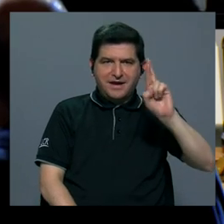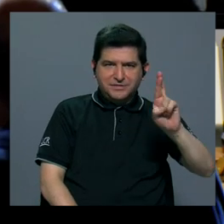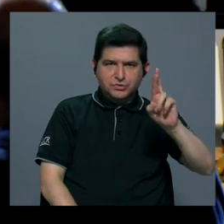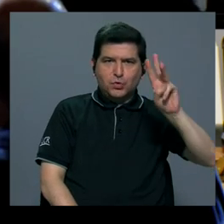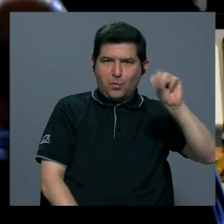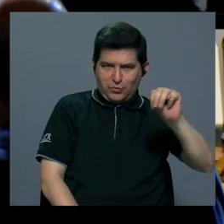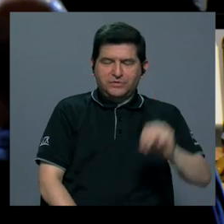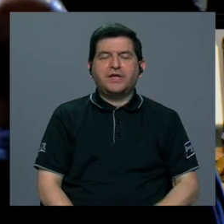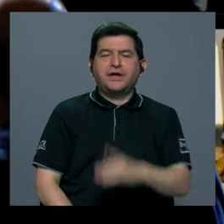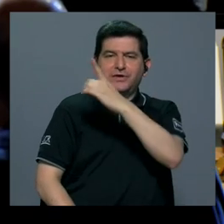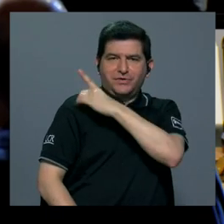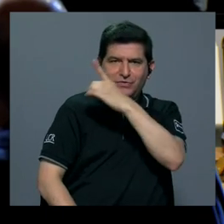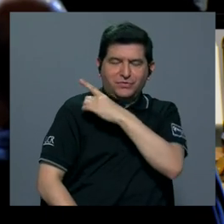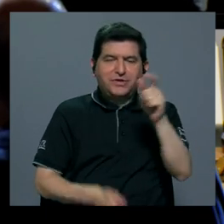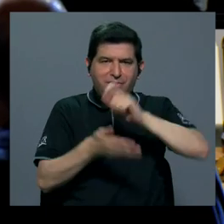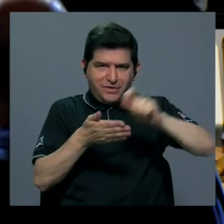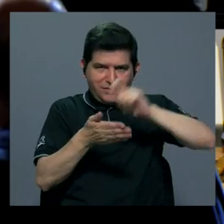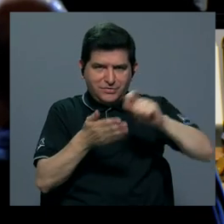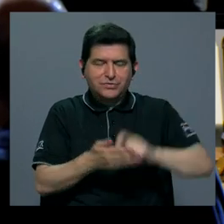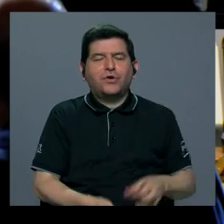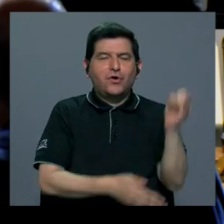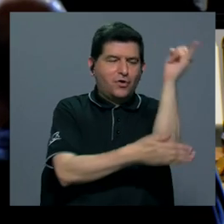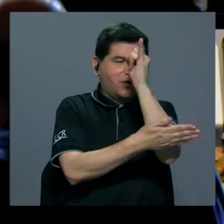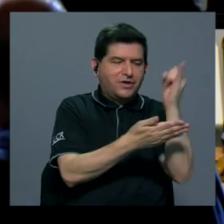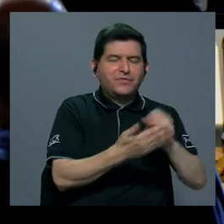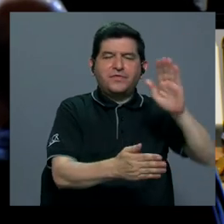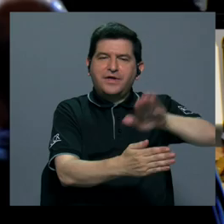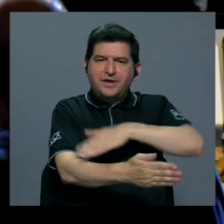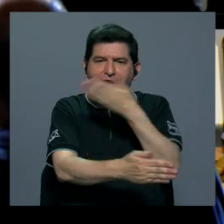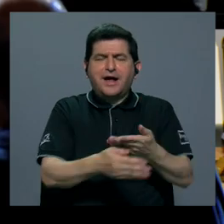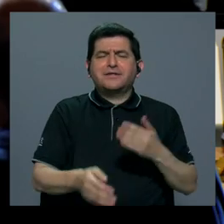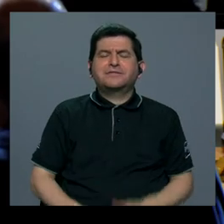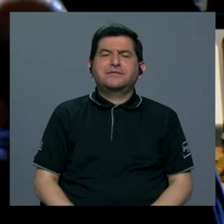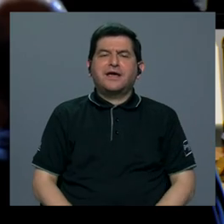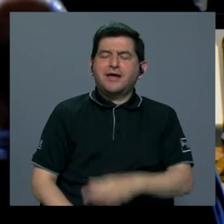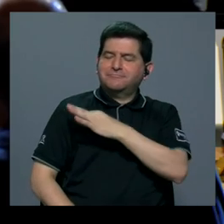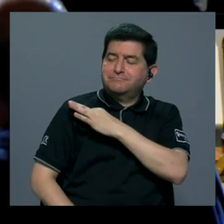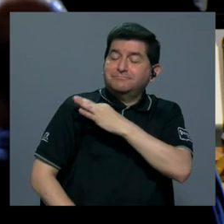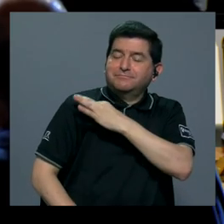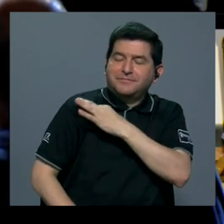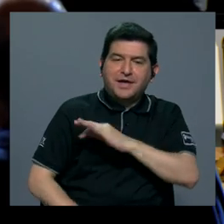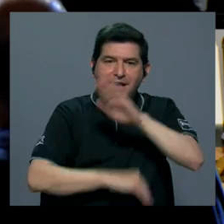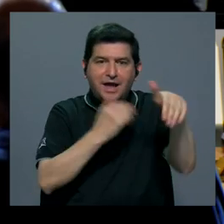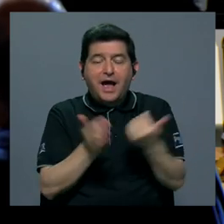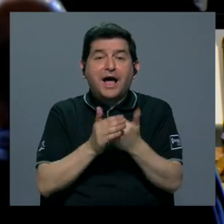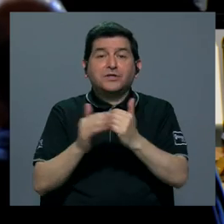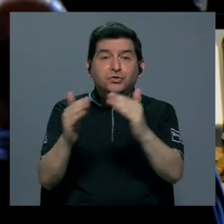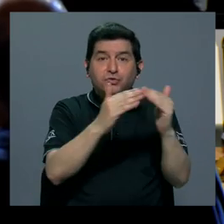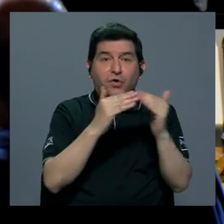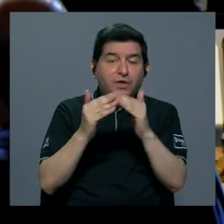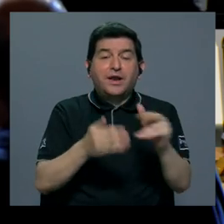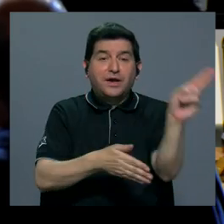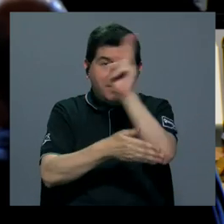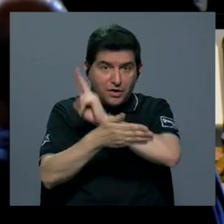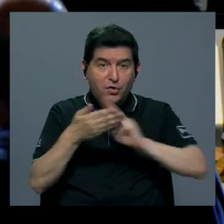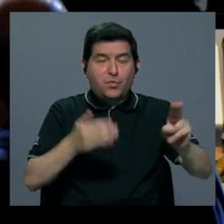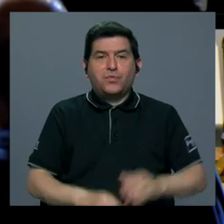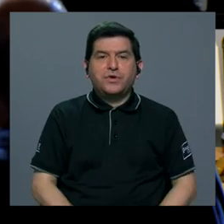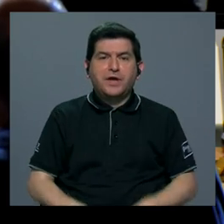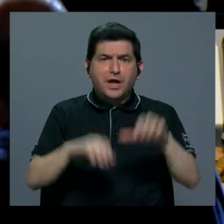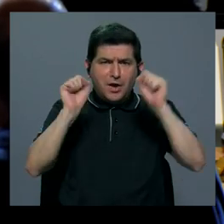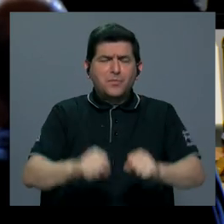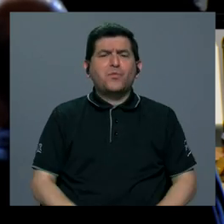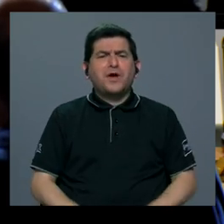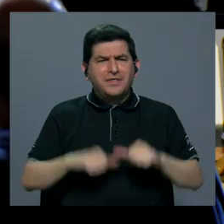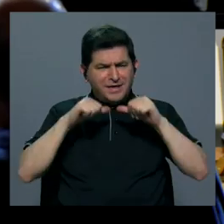Montero, director de la Escuela de Artes Musicales Extiende una invitación a toda la comunidad universitaria para que